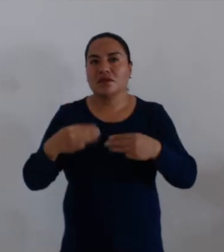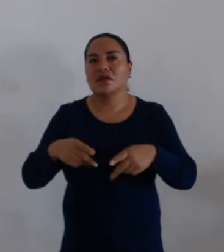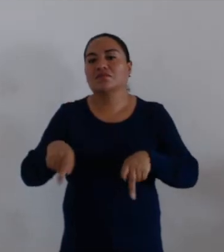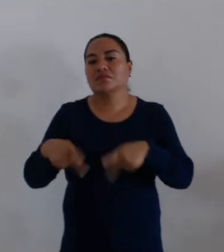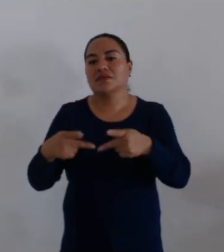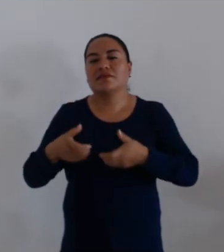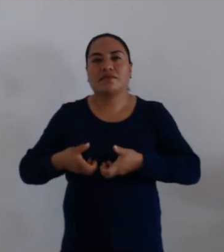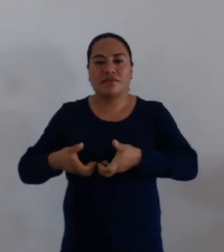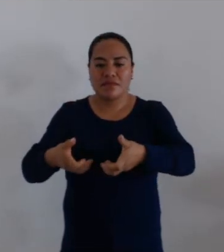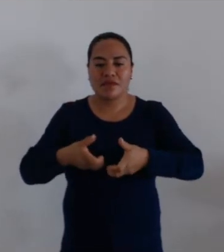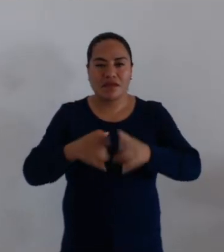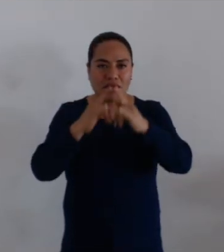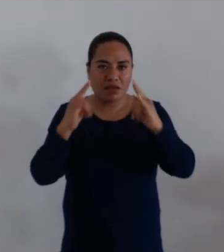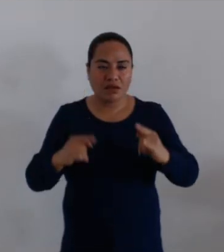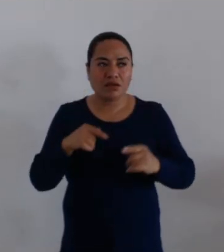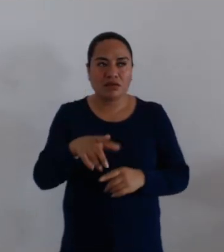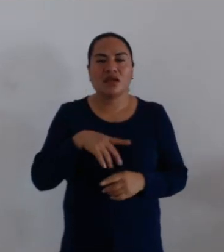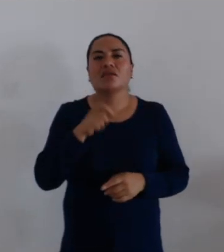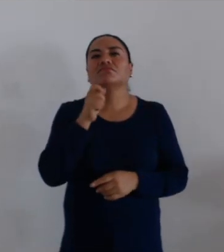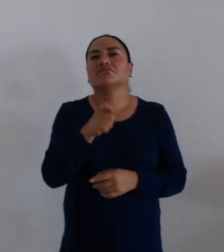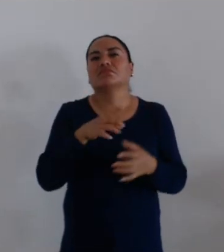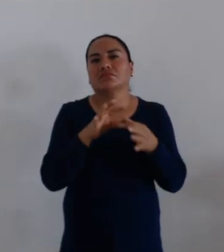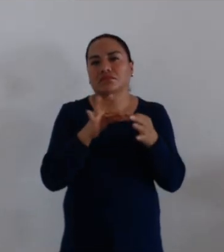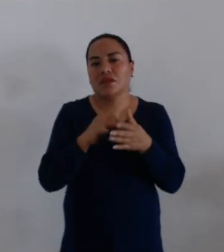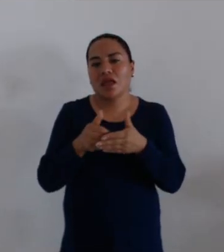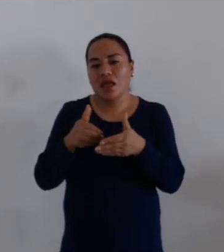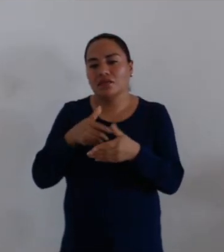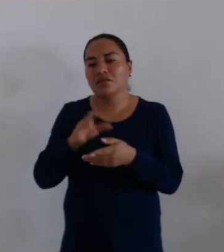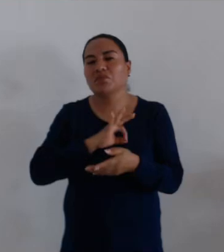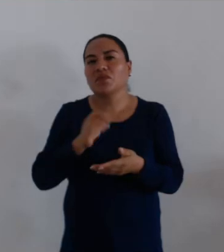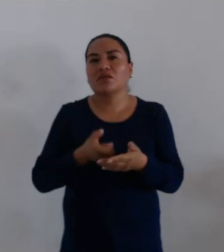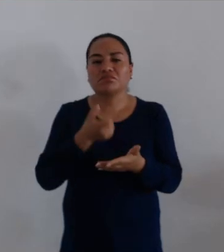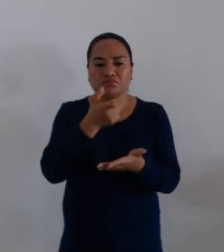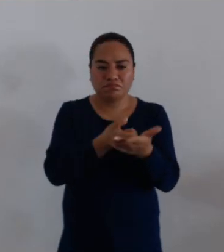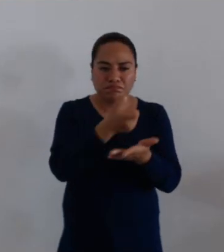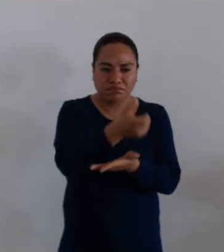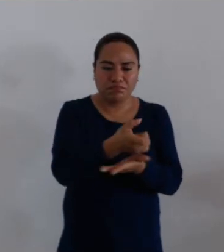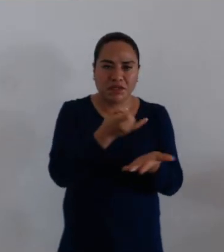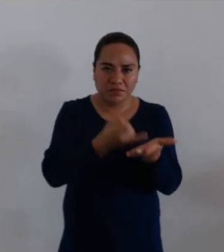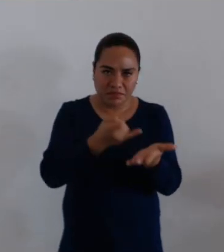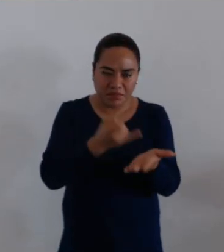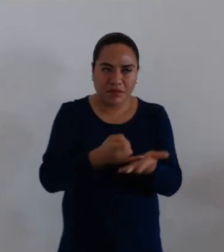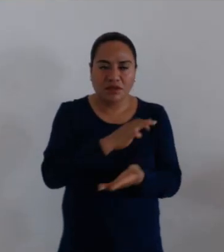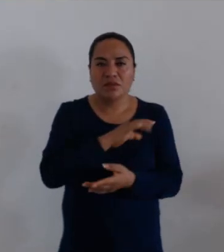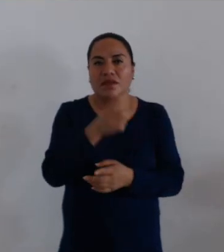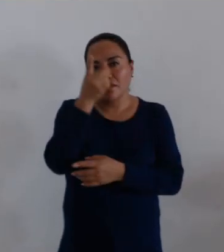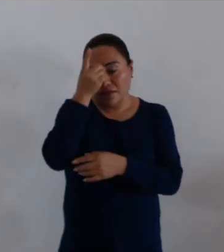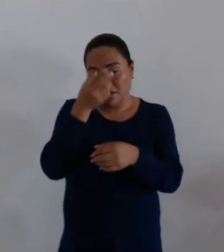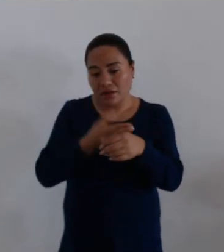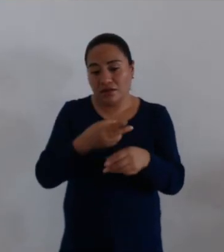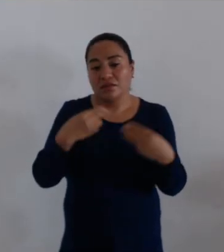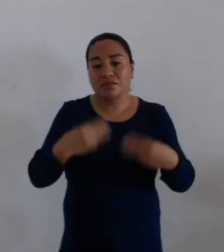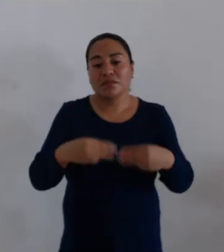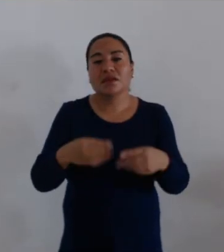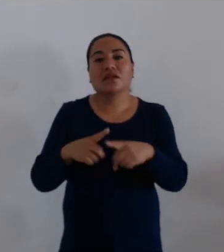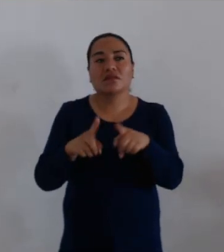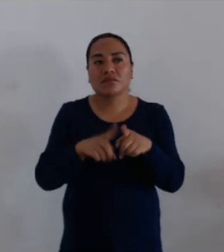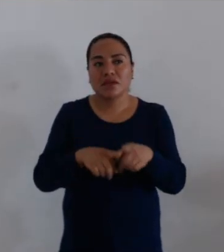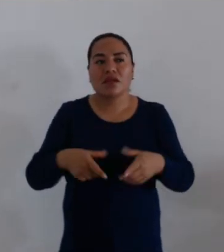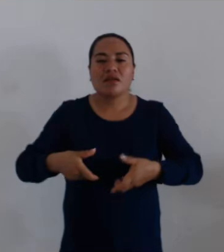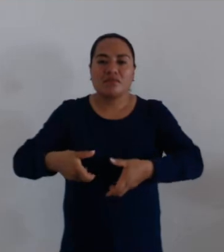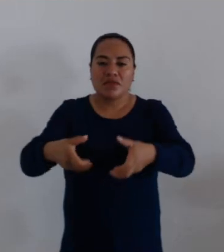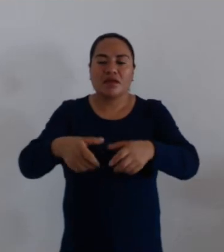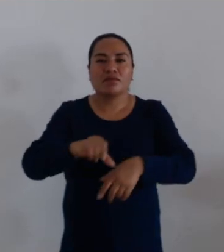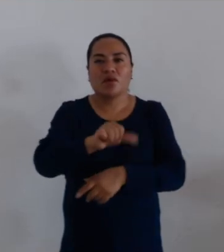en Vía Pública, mediante el que se determina que previo el pago de los derechos correspondientes, se autoriza la Dirección de Comercio en Vía Pública, la